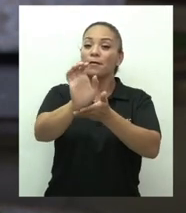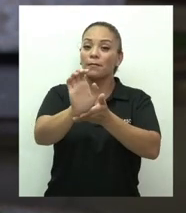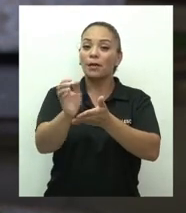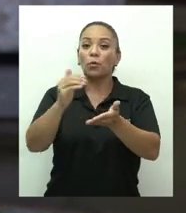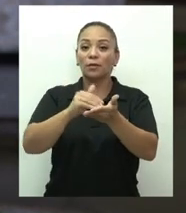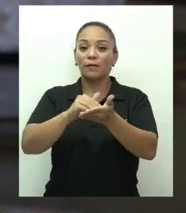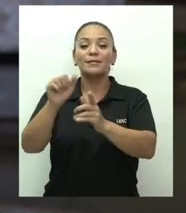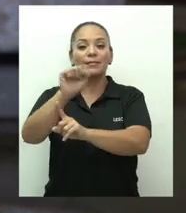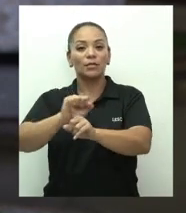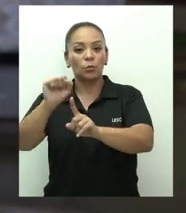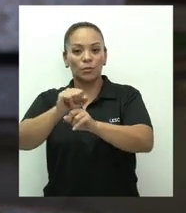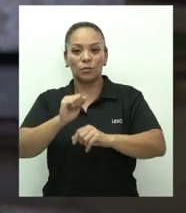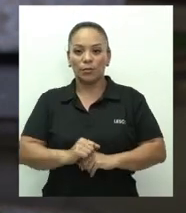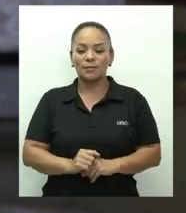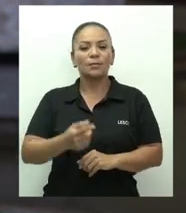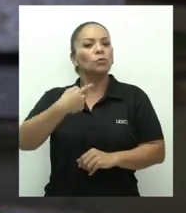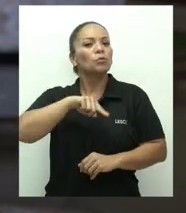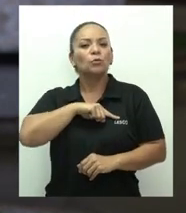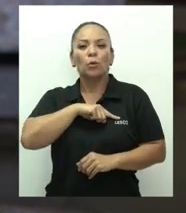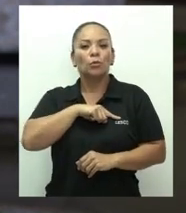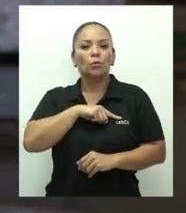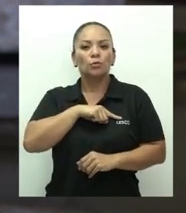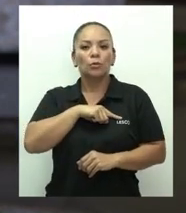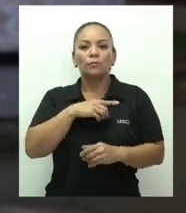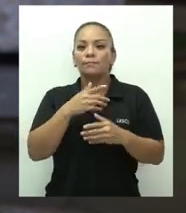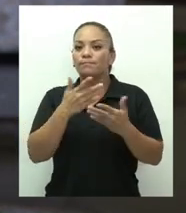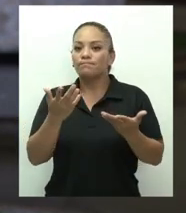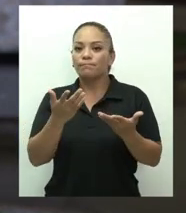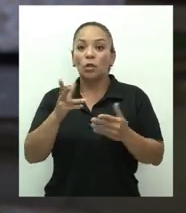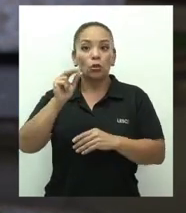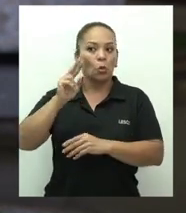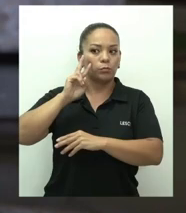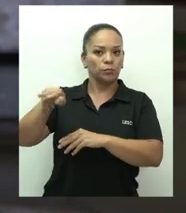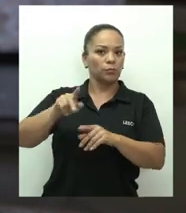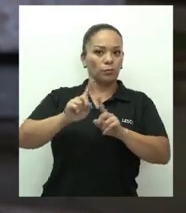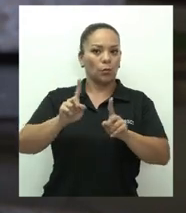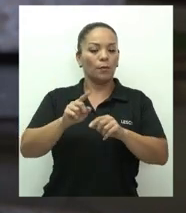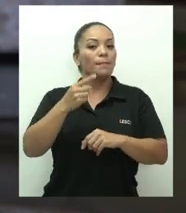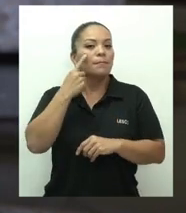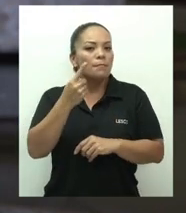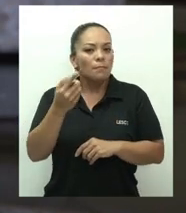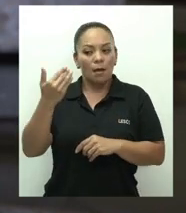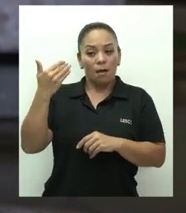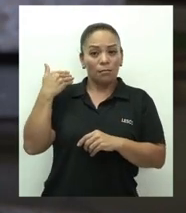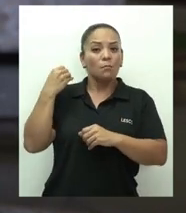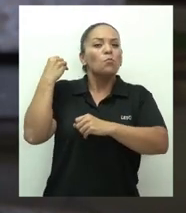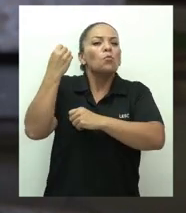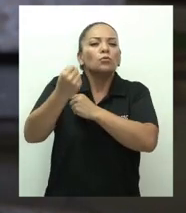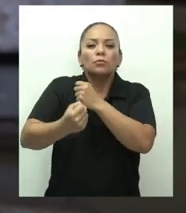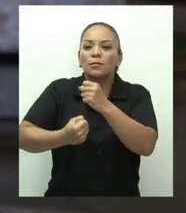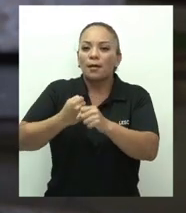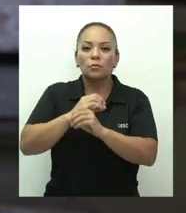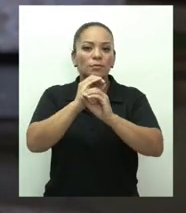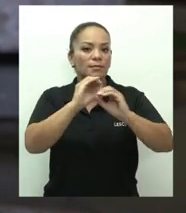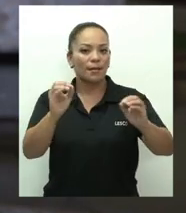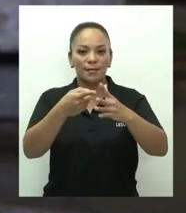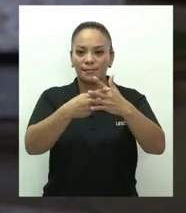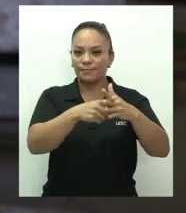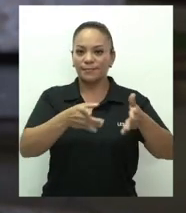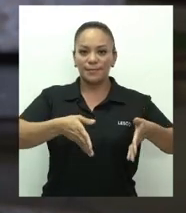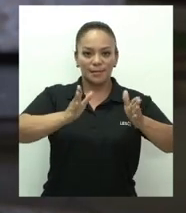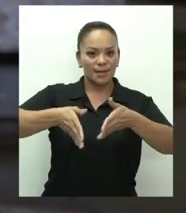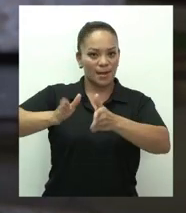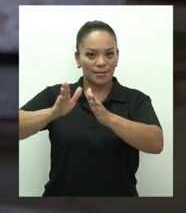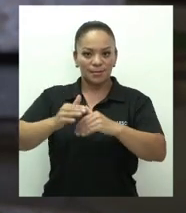sin perder de vista que desde hace muchos años no hay mantenimiento en la red nacional de